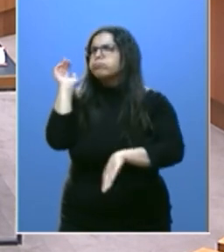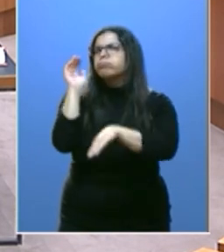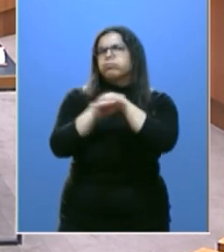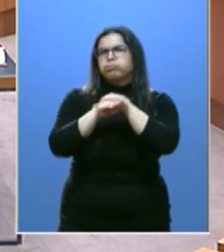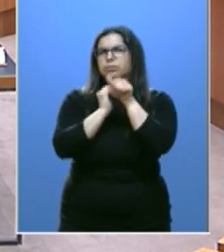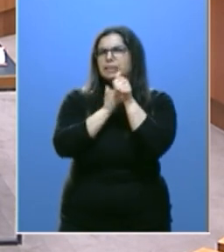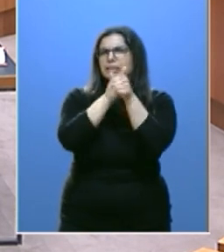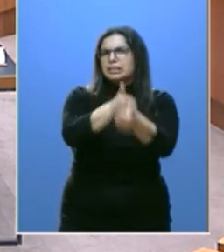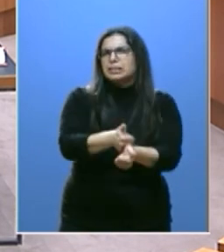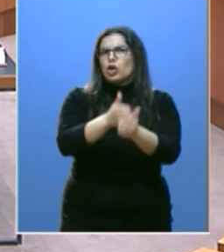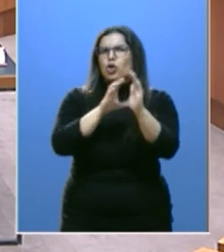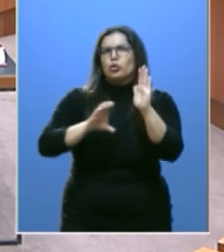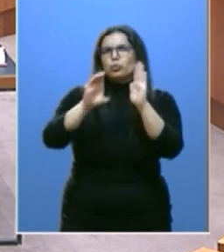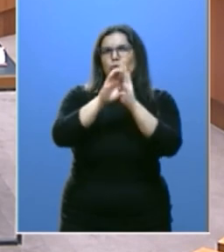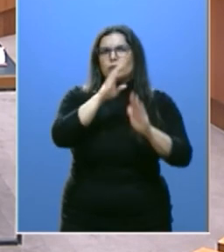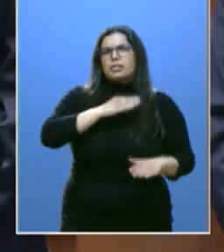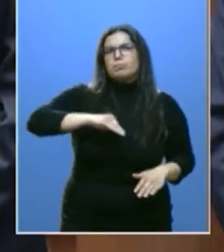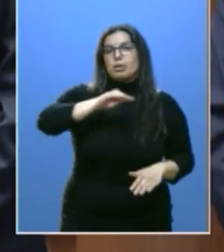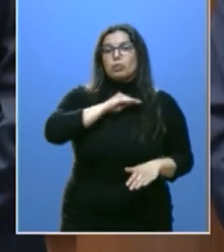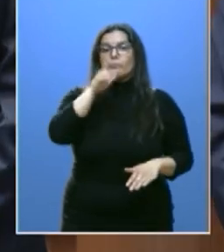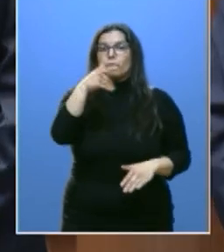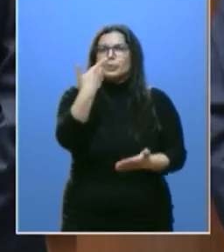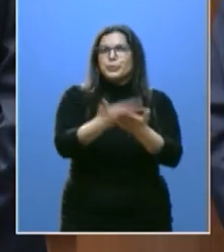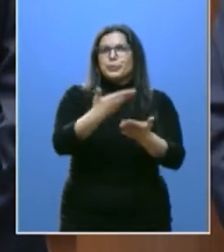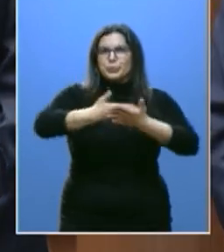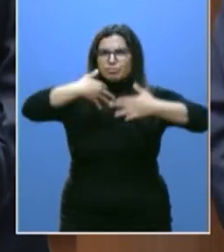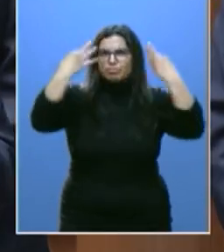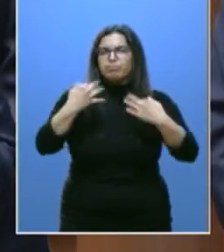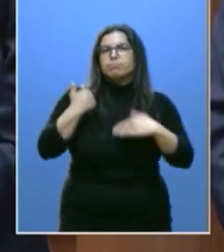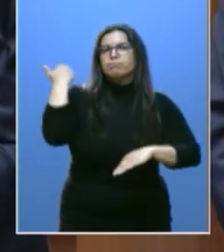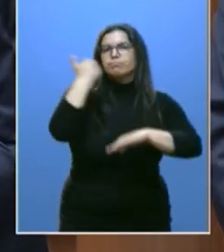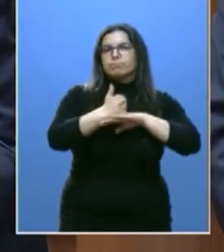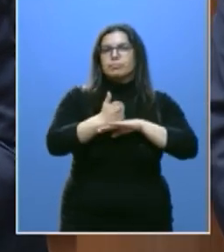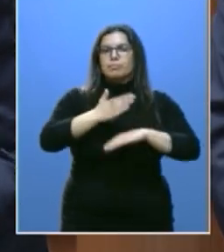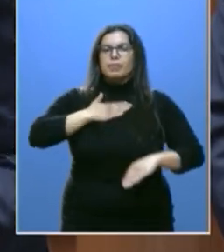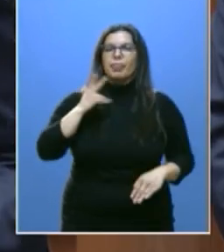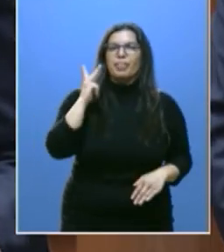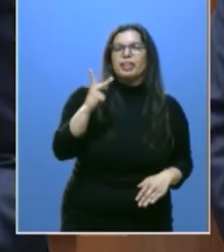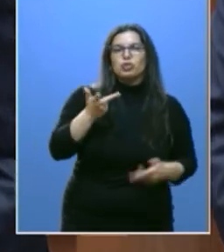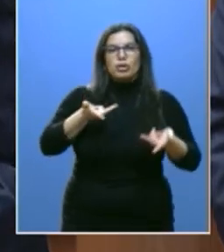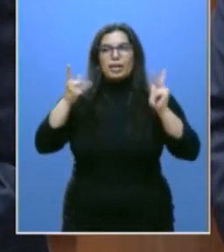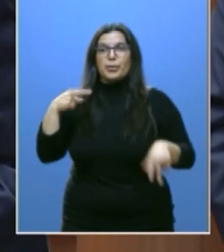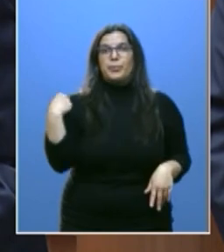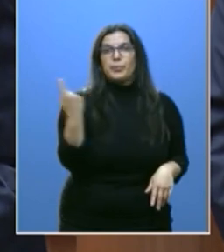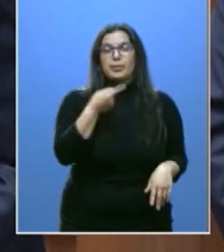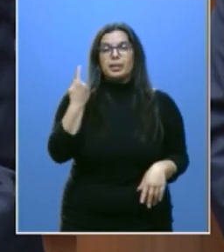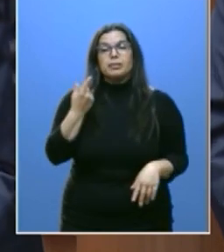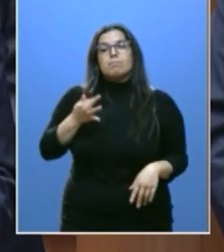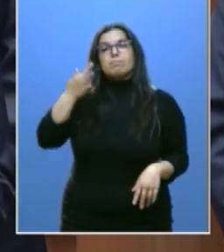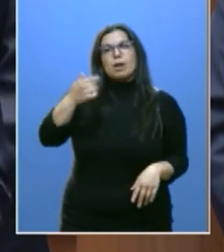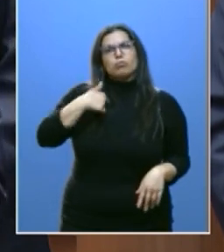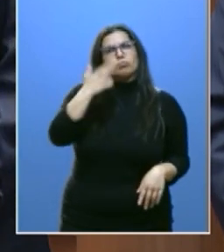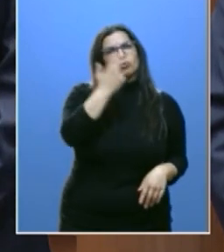Constitución española como garantía suprema de nuestros derechos y libertades. Y expresa mi firme